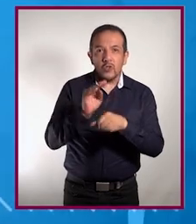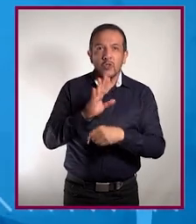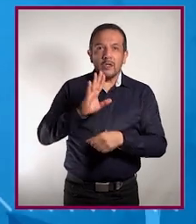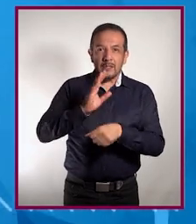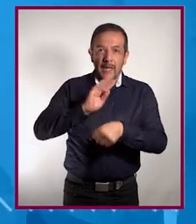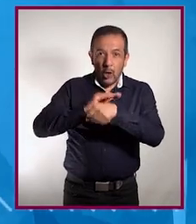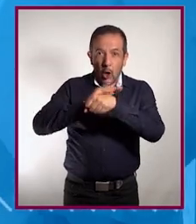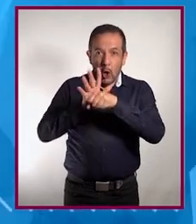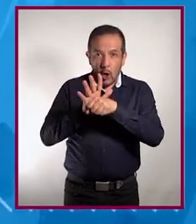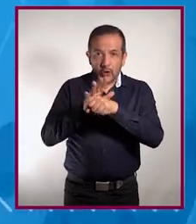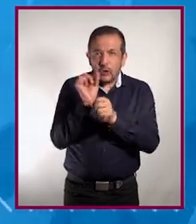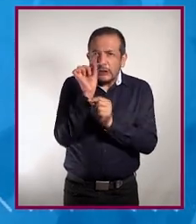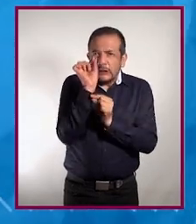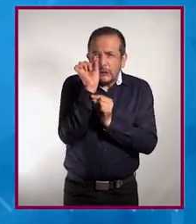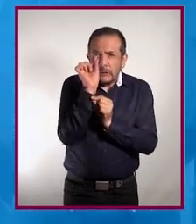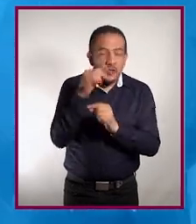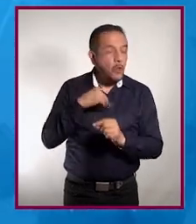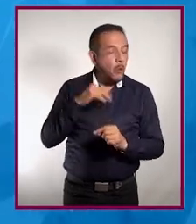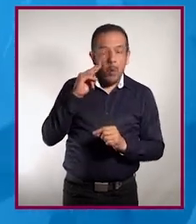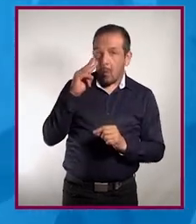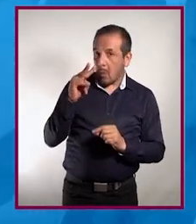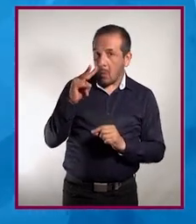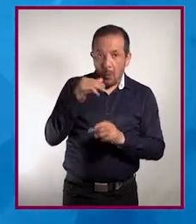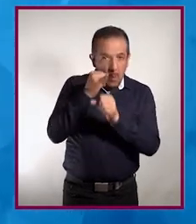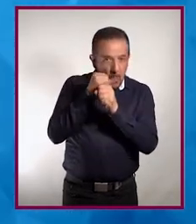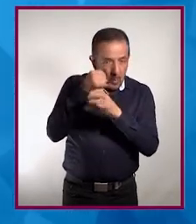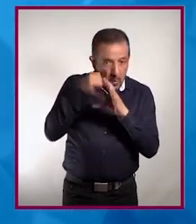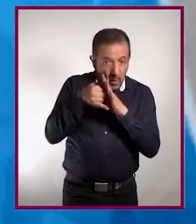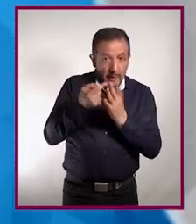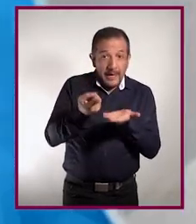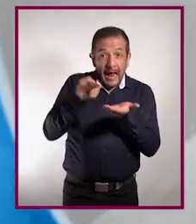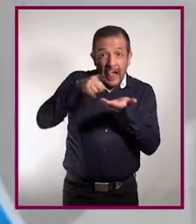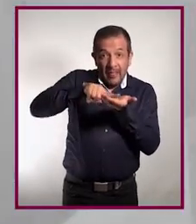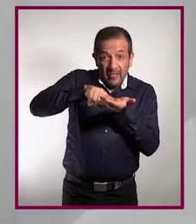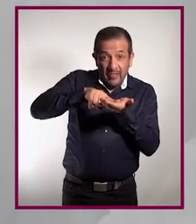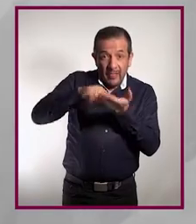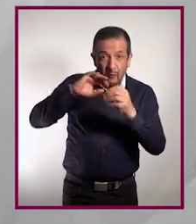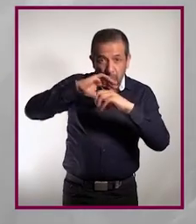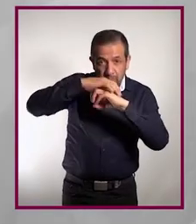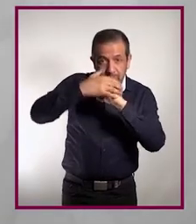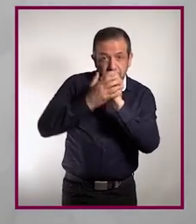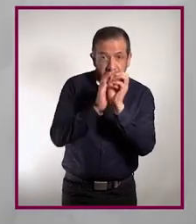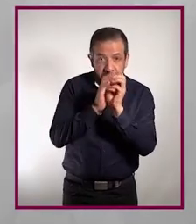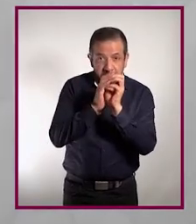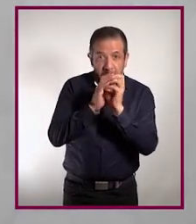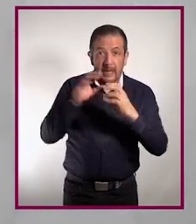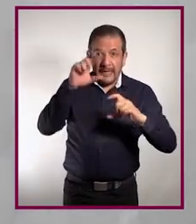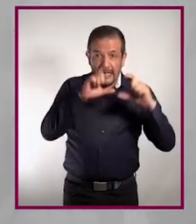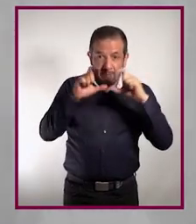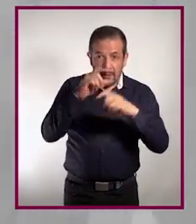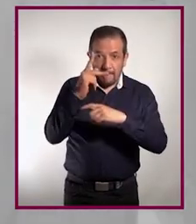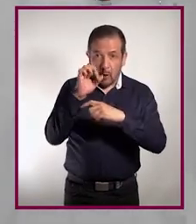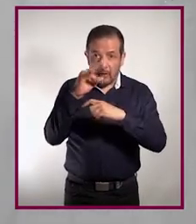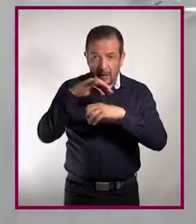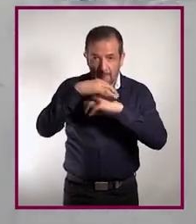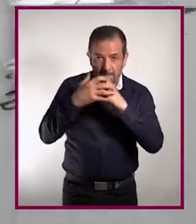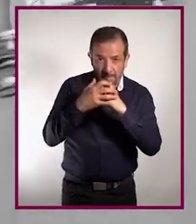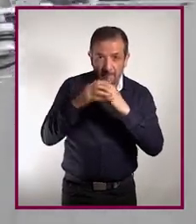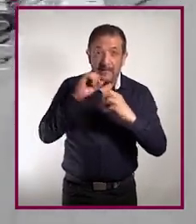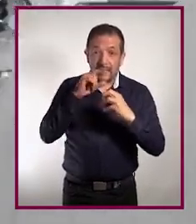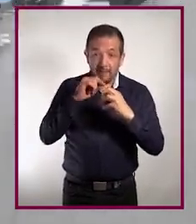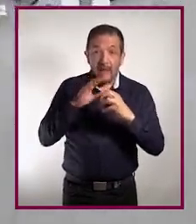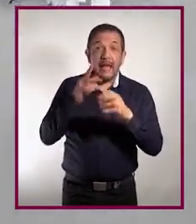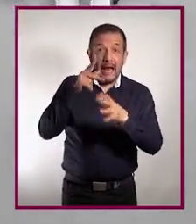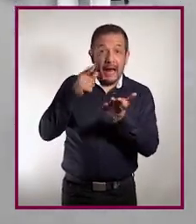los virus son cápsulas diminutas, casi invisibles, con material genético dentro de una capa de proteína. A veces están